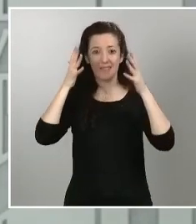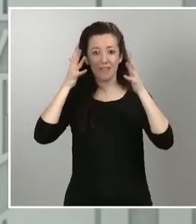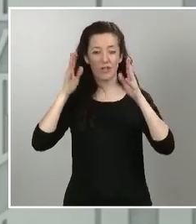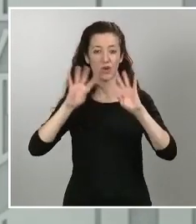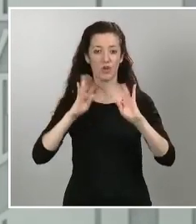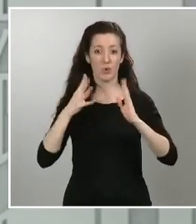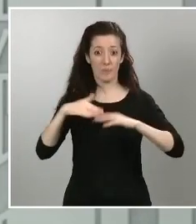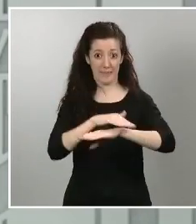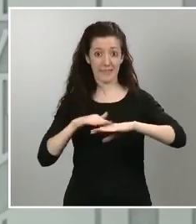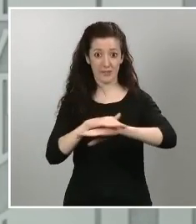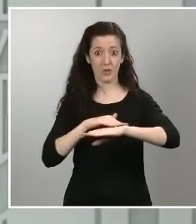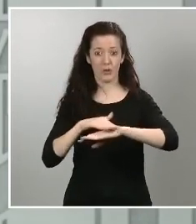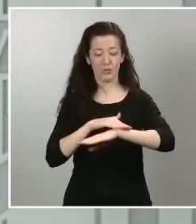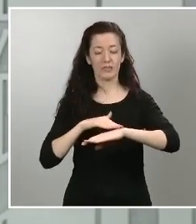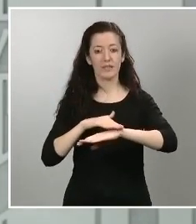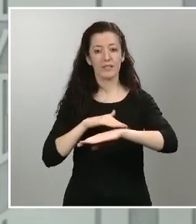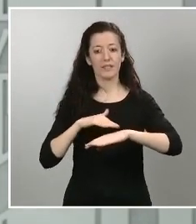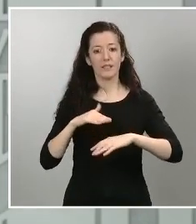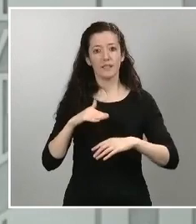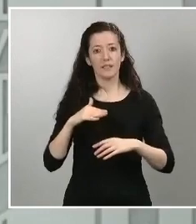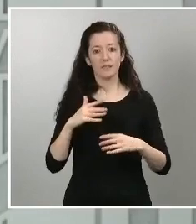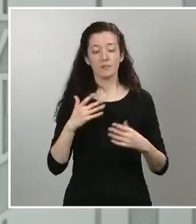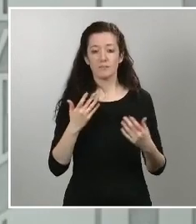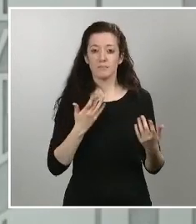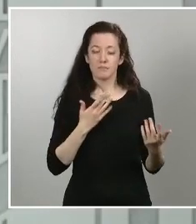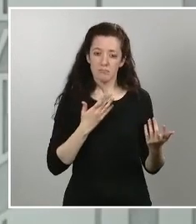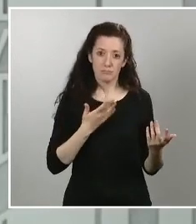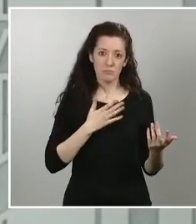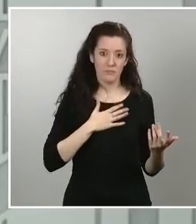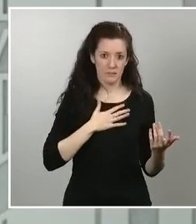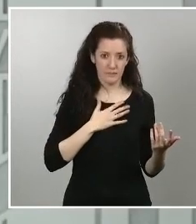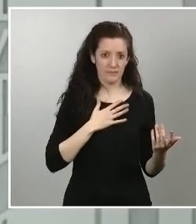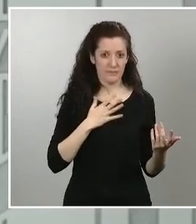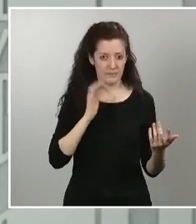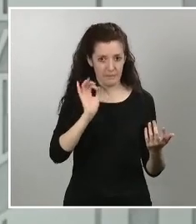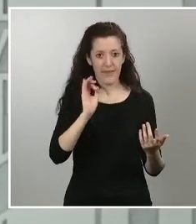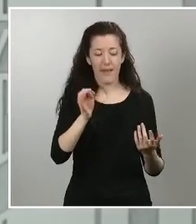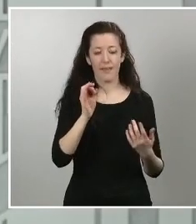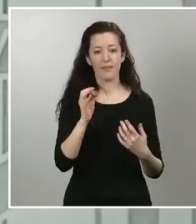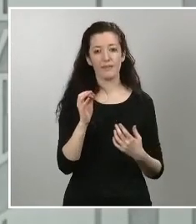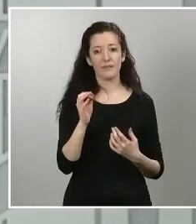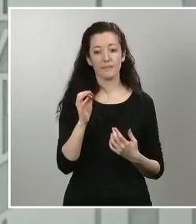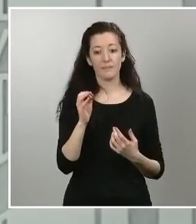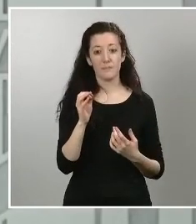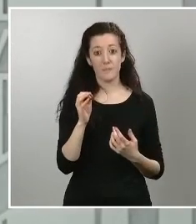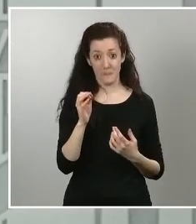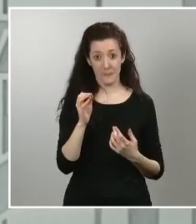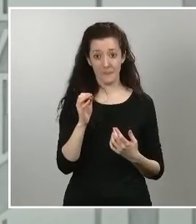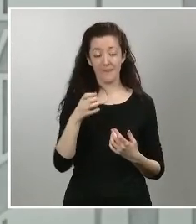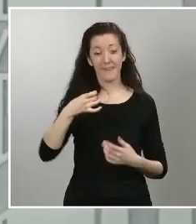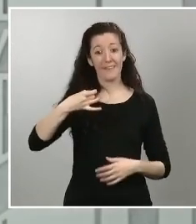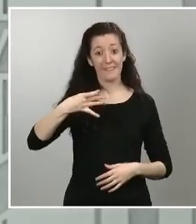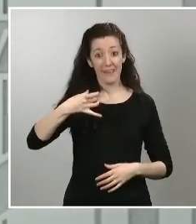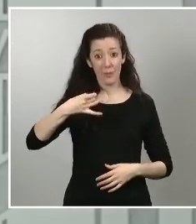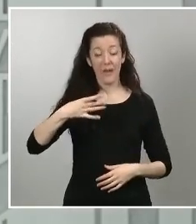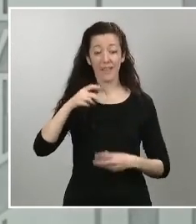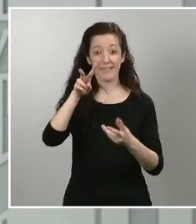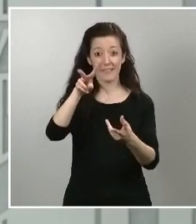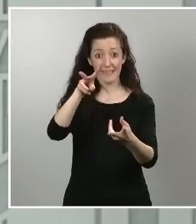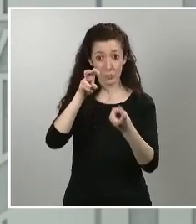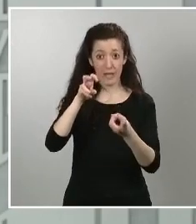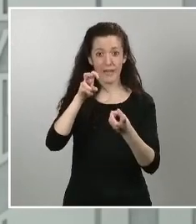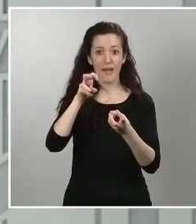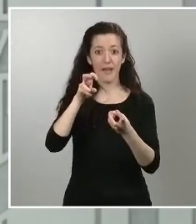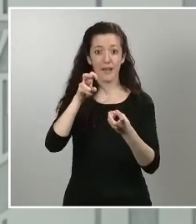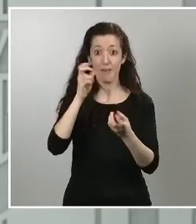es que se plantea o que se ha producido un aplazamiento del pago de las deudas tributarias de todos aquellas de